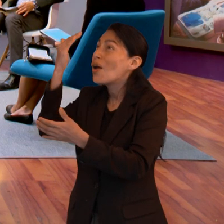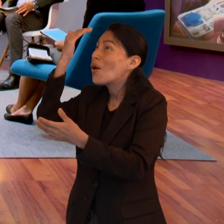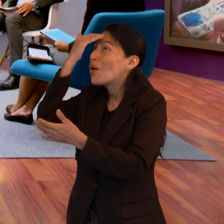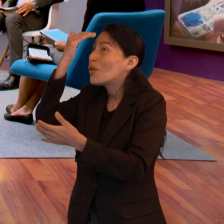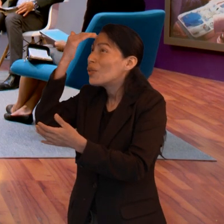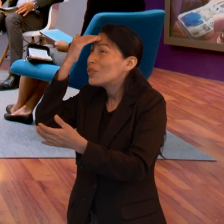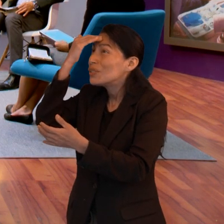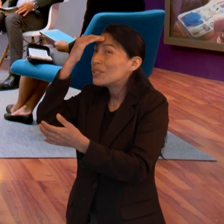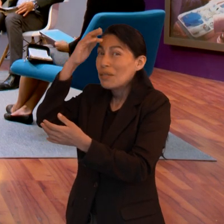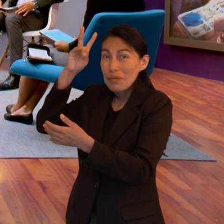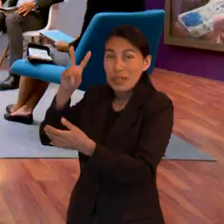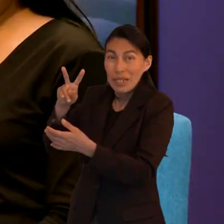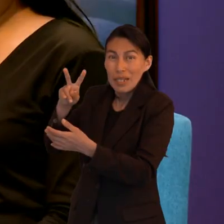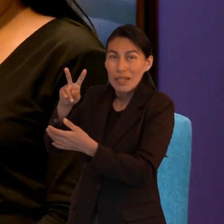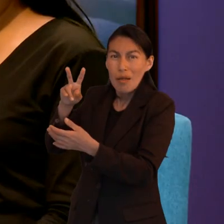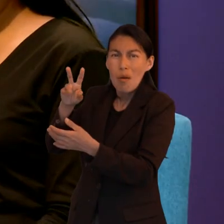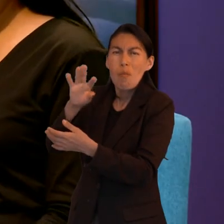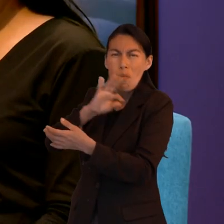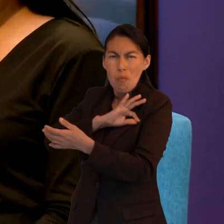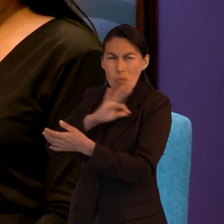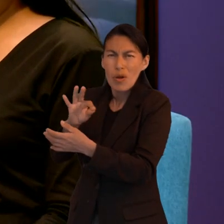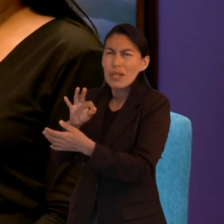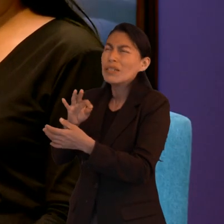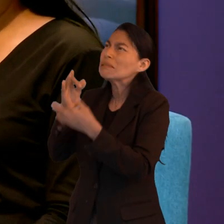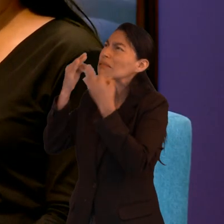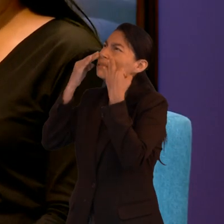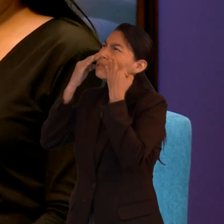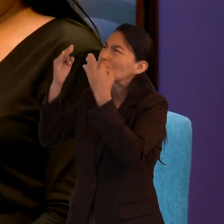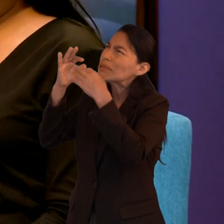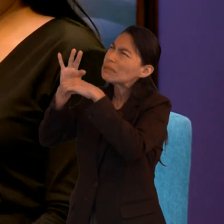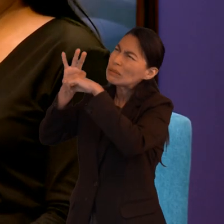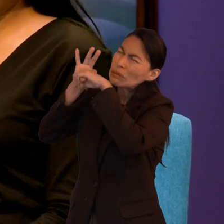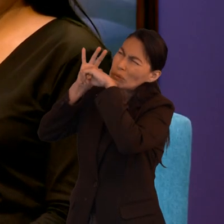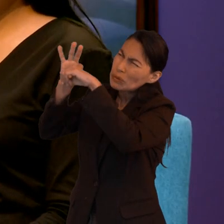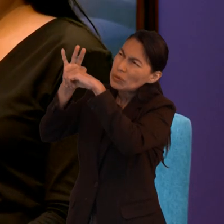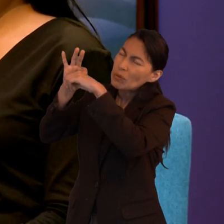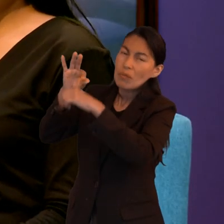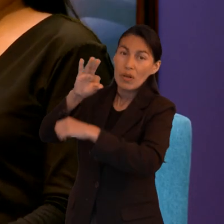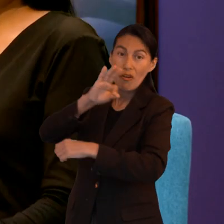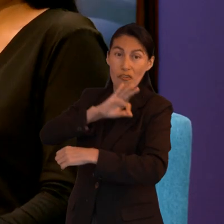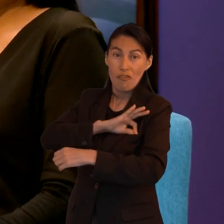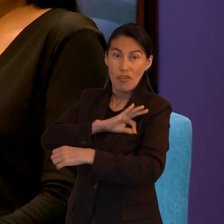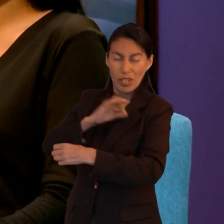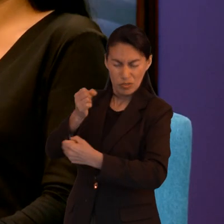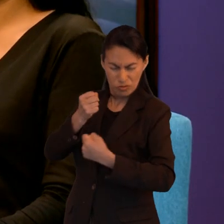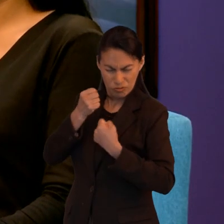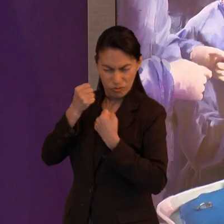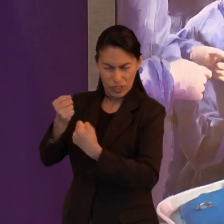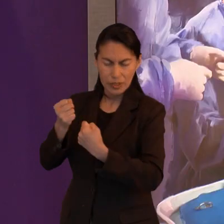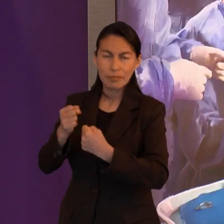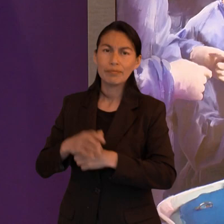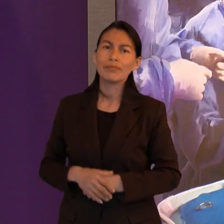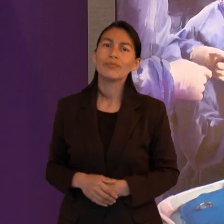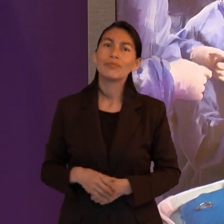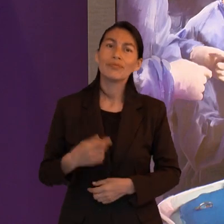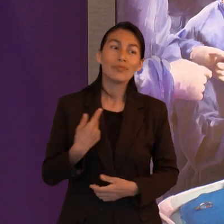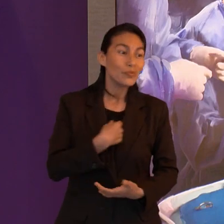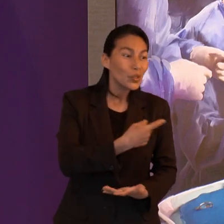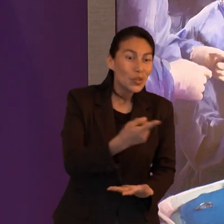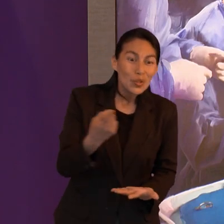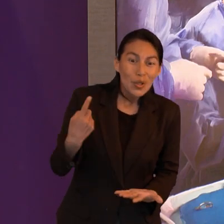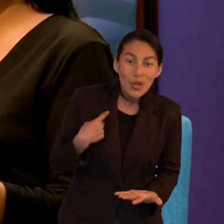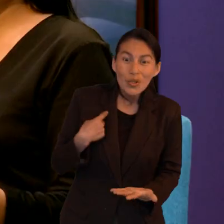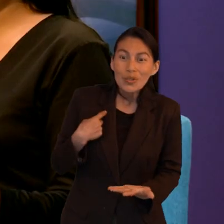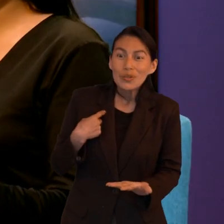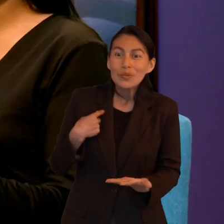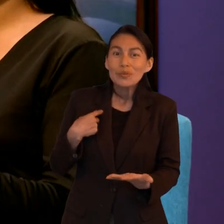verdad encontrarán evidencias abundantes sobre las cuales establecer su fe y nosotros tenemos muchas evidencias en la vida en